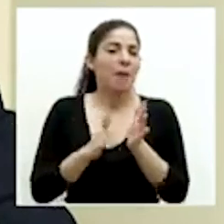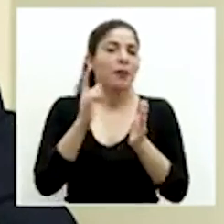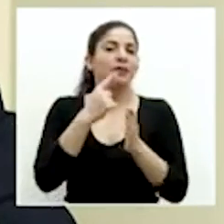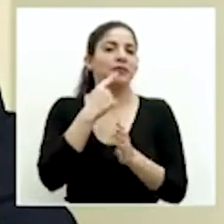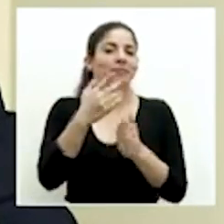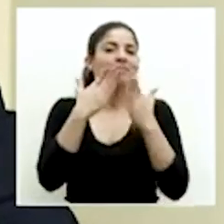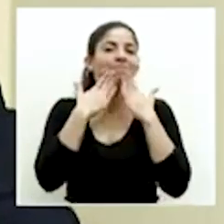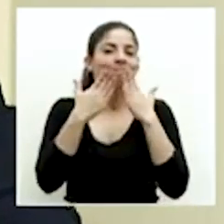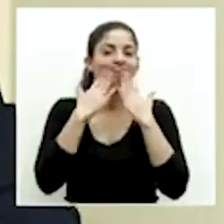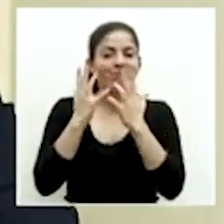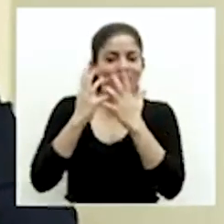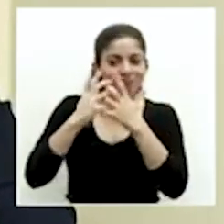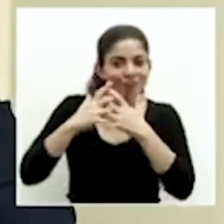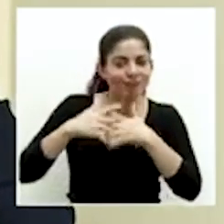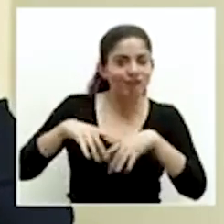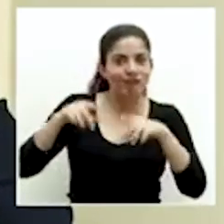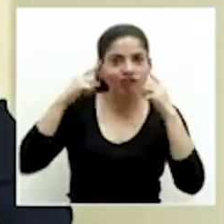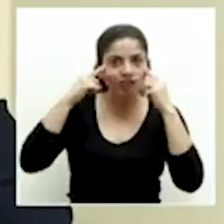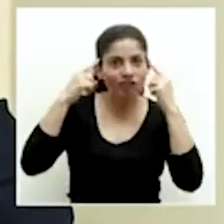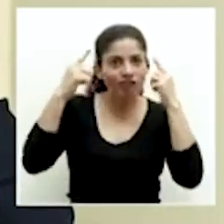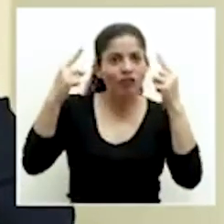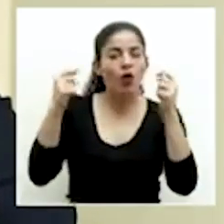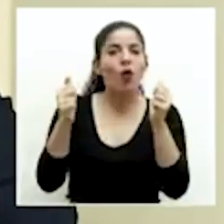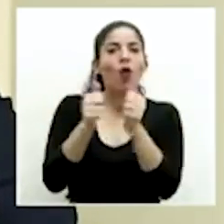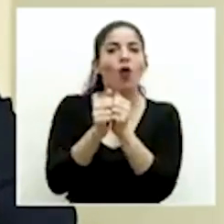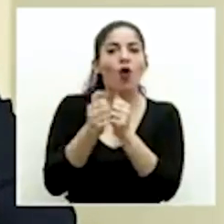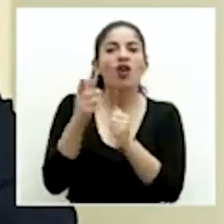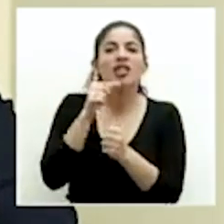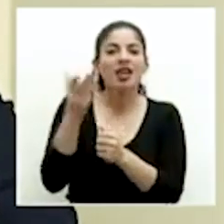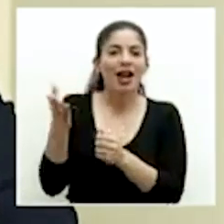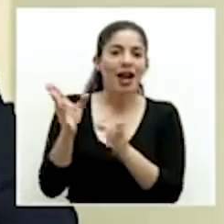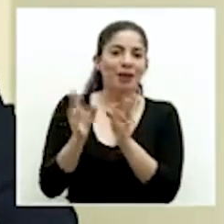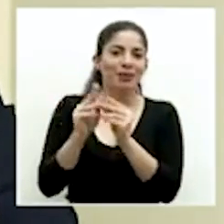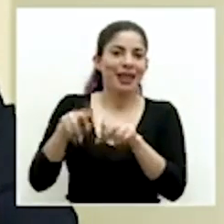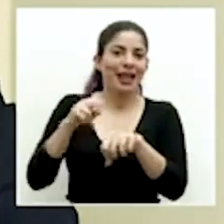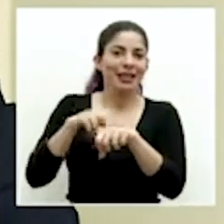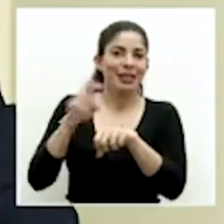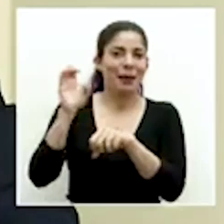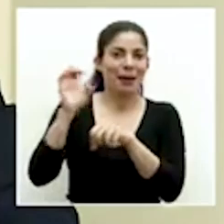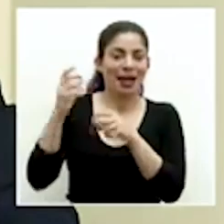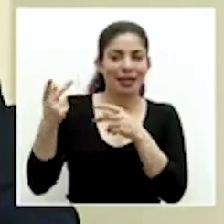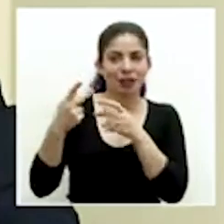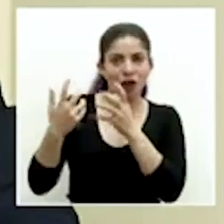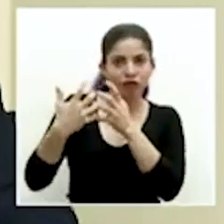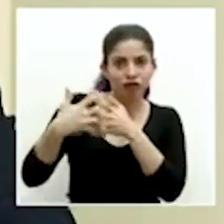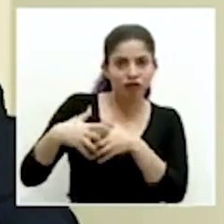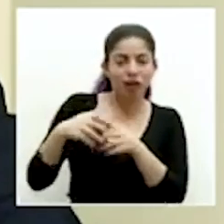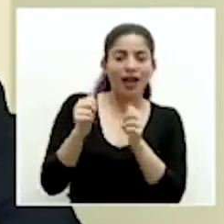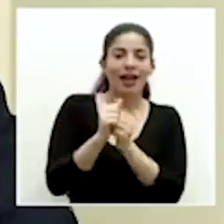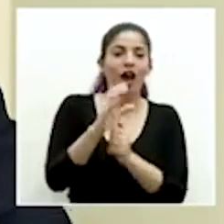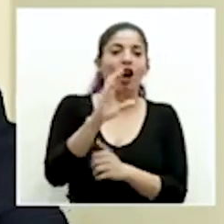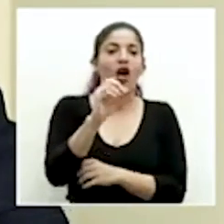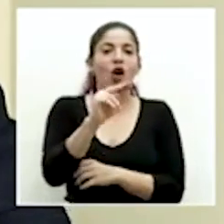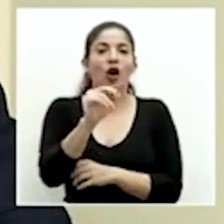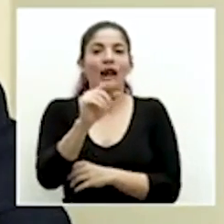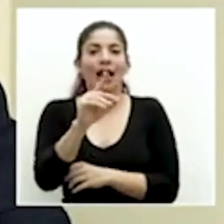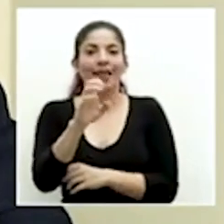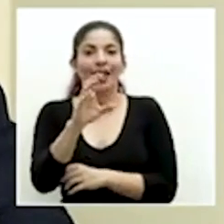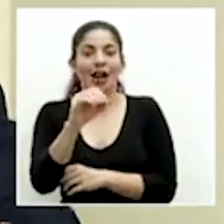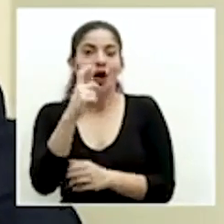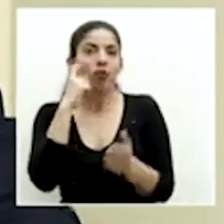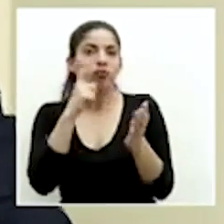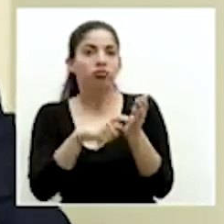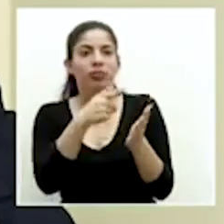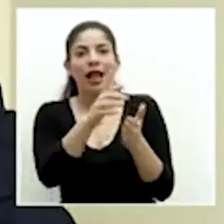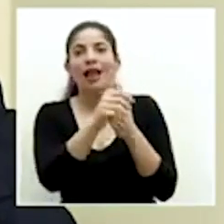la articulación que hemos tenido precisamente con la Comisión Nacional de Emergencia y con ADECO, resaltando el liderazgo de don